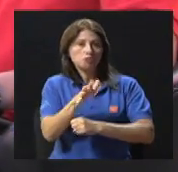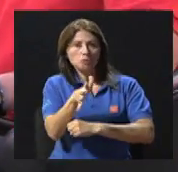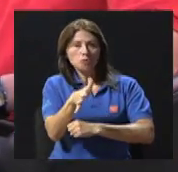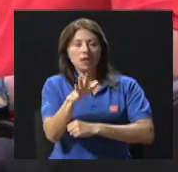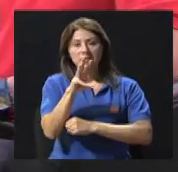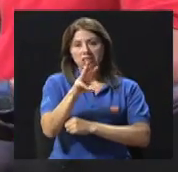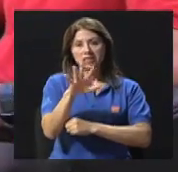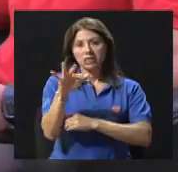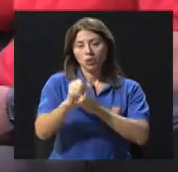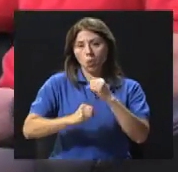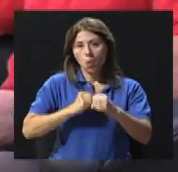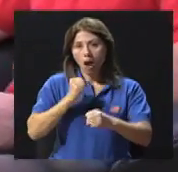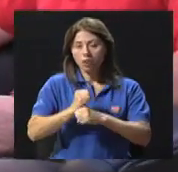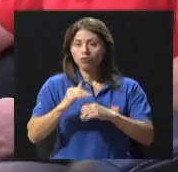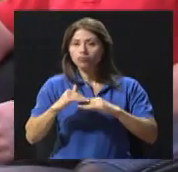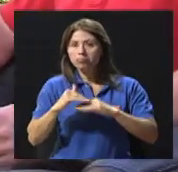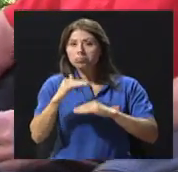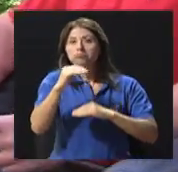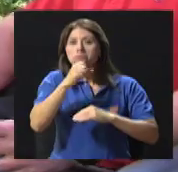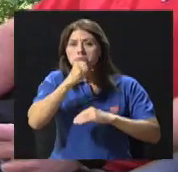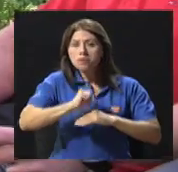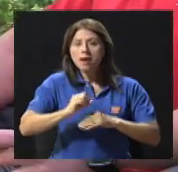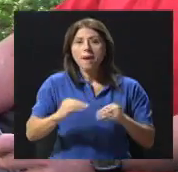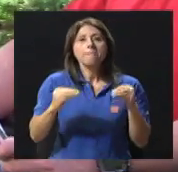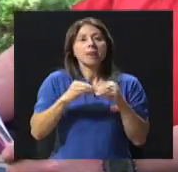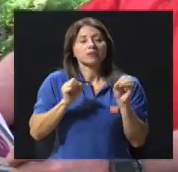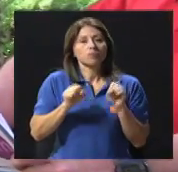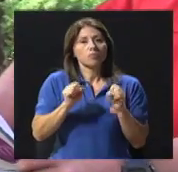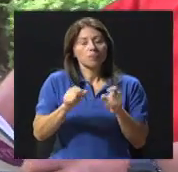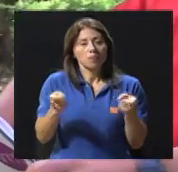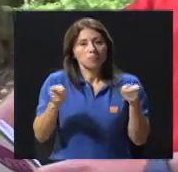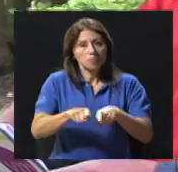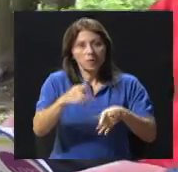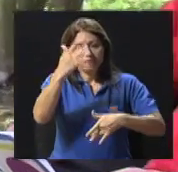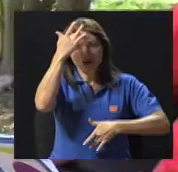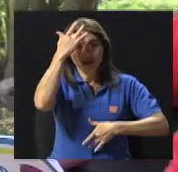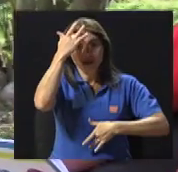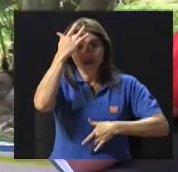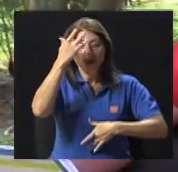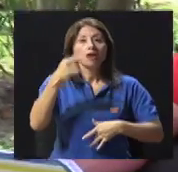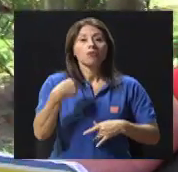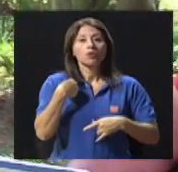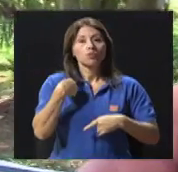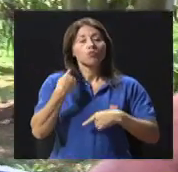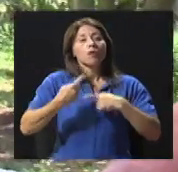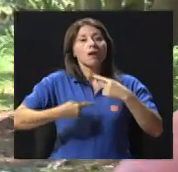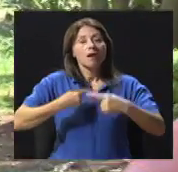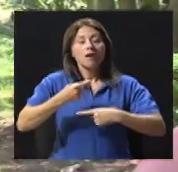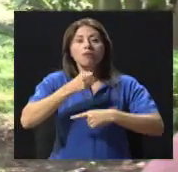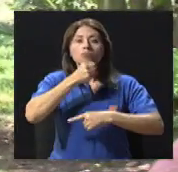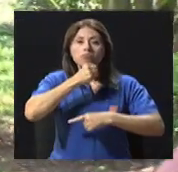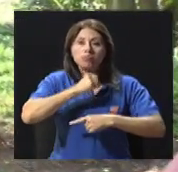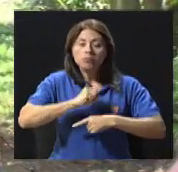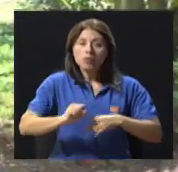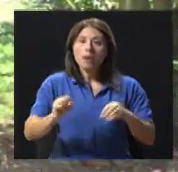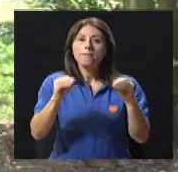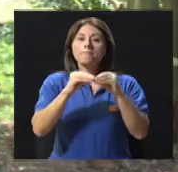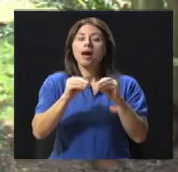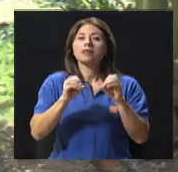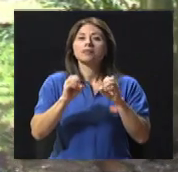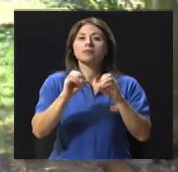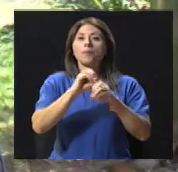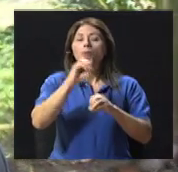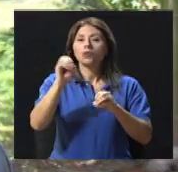posibilidades de tener la enfermedad y a medida que uno envejece, tiene más posibilidades de tenerla. Pero sí